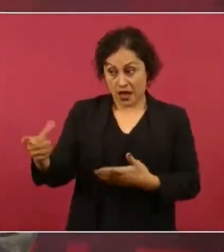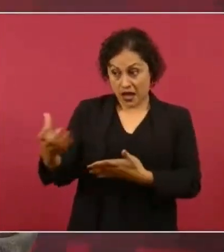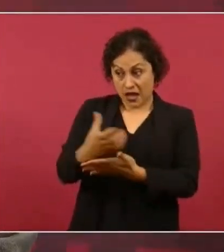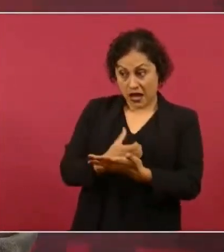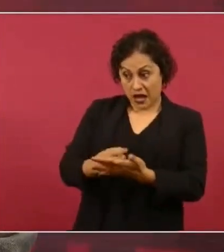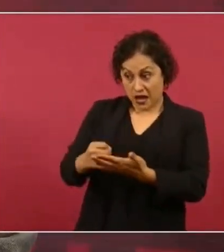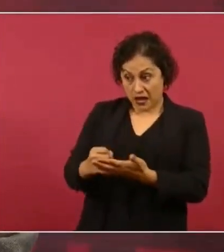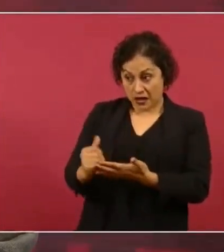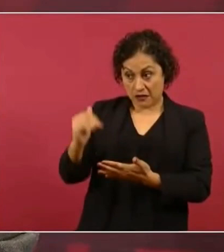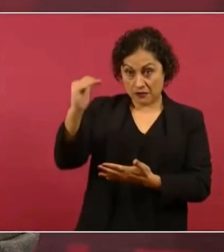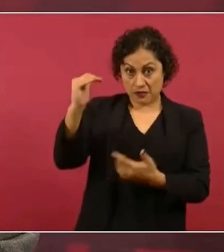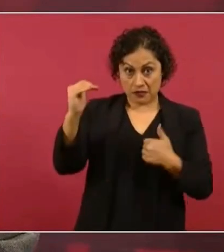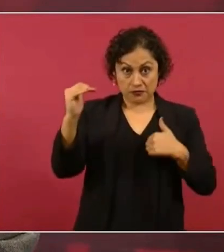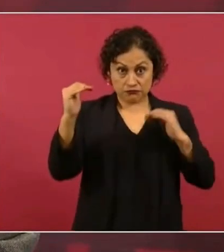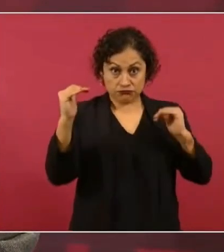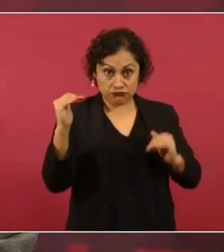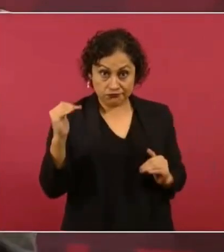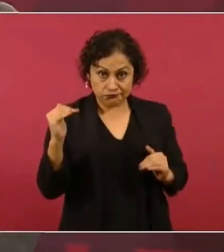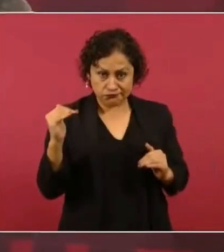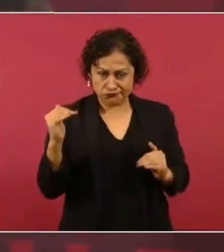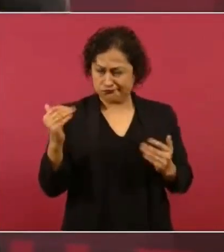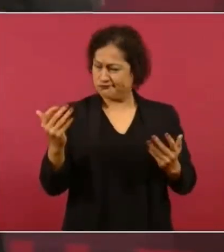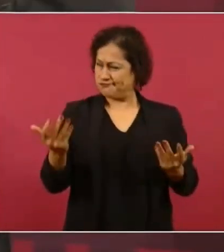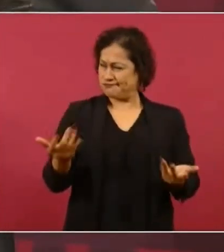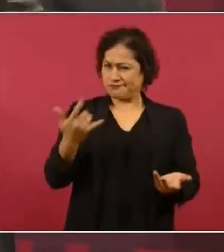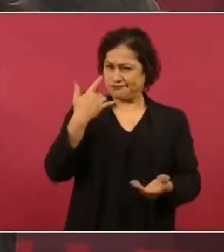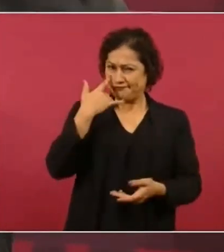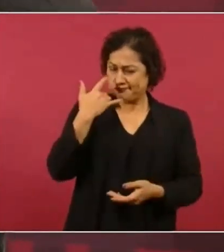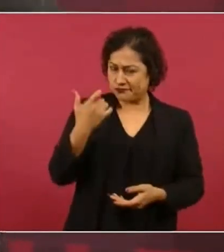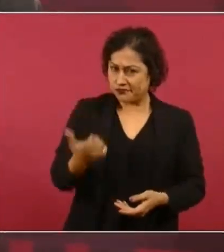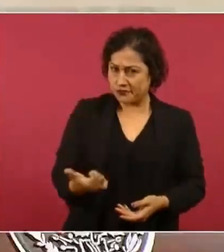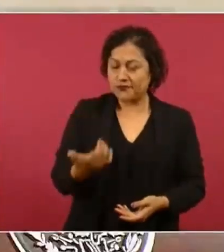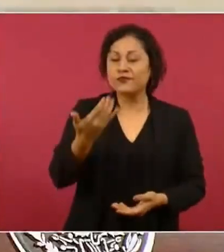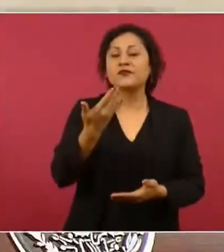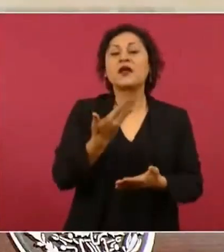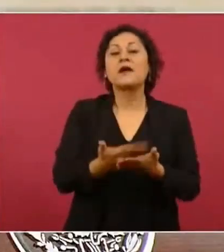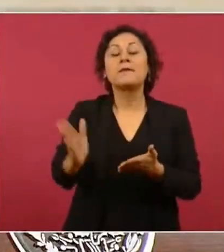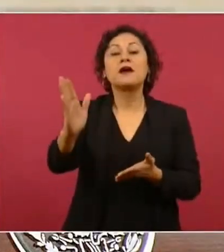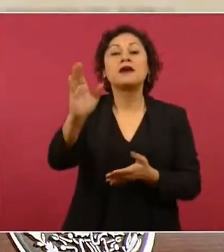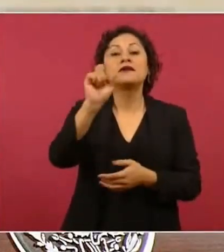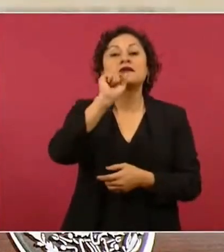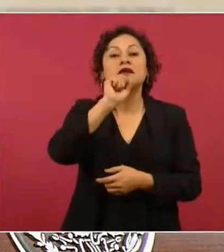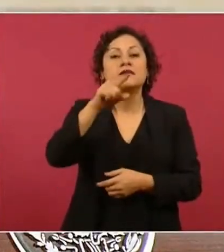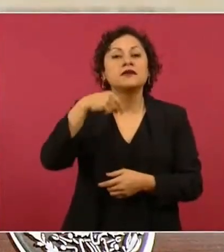pero que además, ayer me enteré,